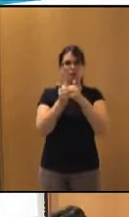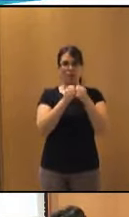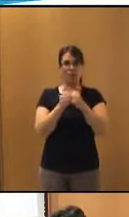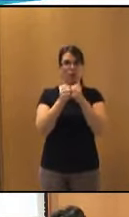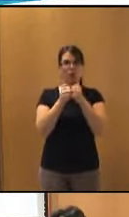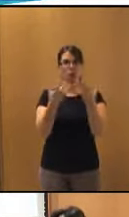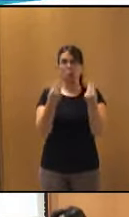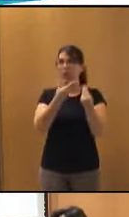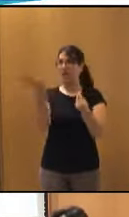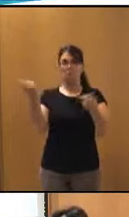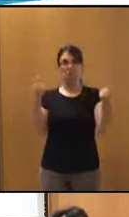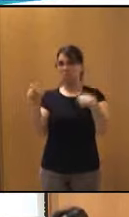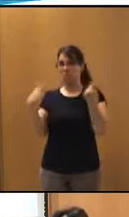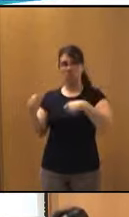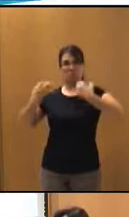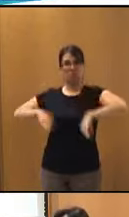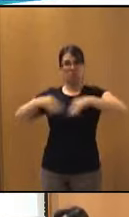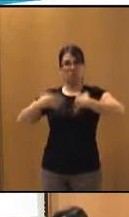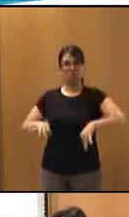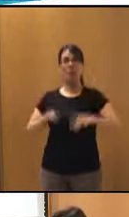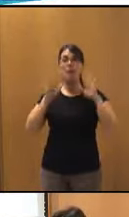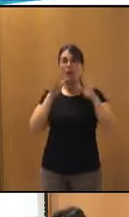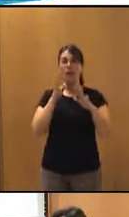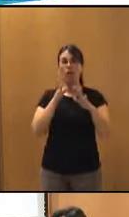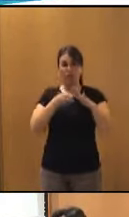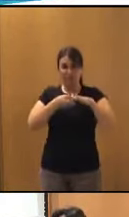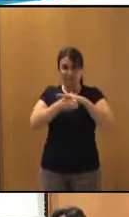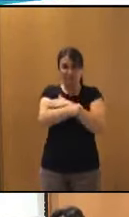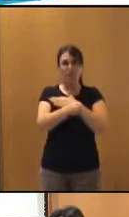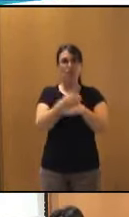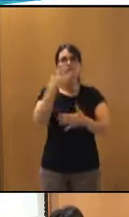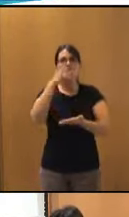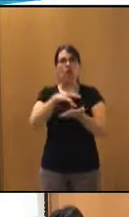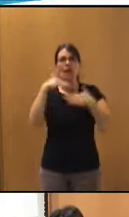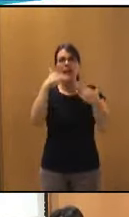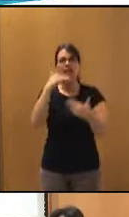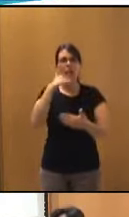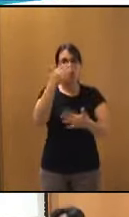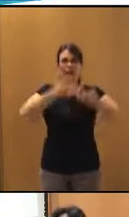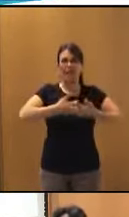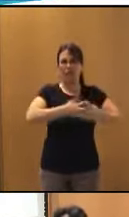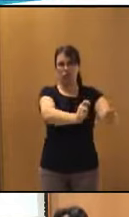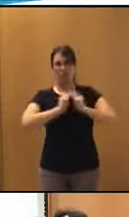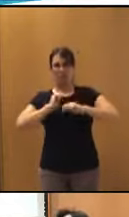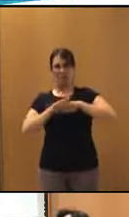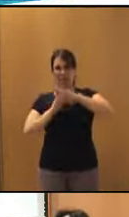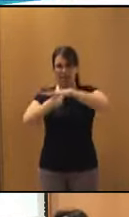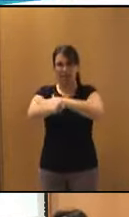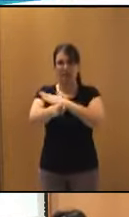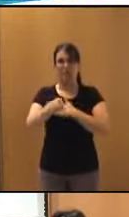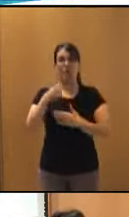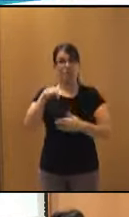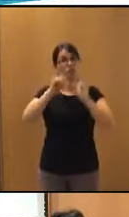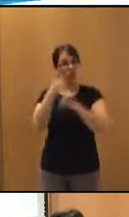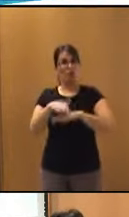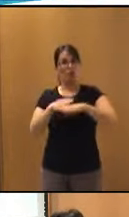comerciales, pero facilitar el acceso físico a través de algún tipo de dispositivo. Esta es una forma